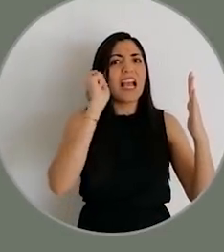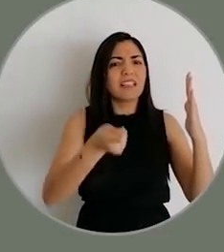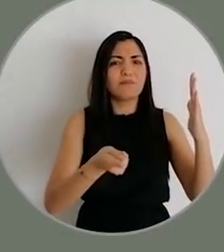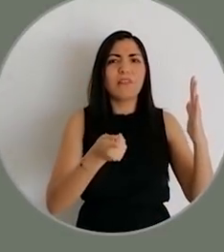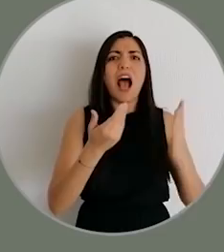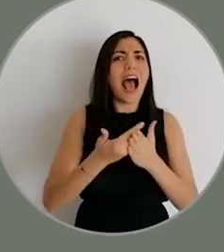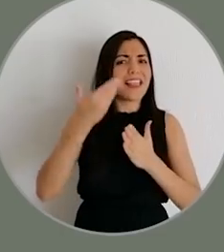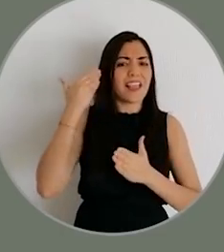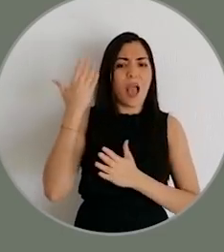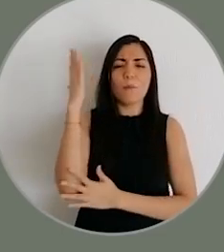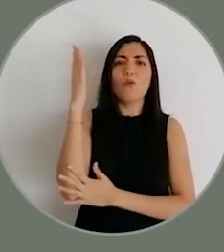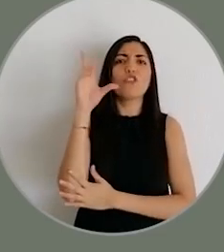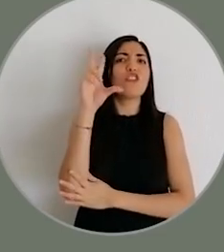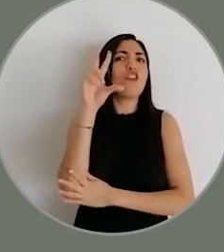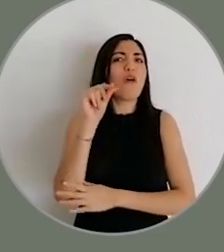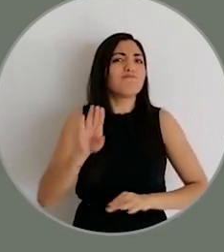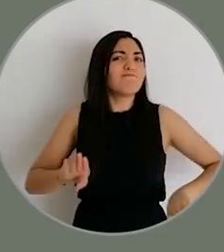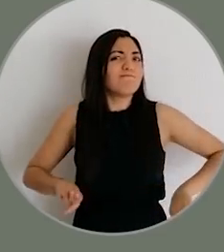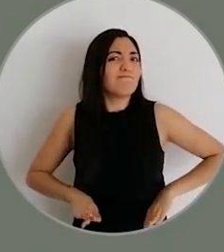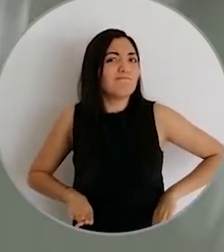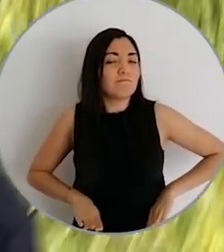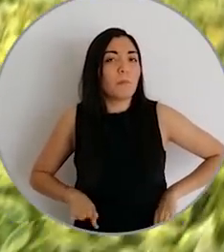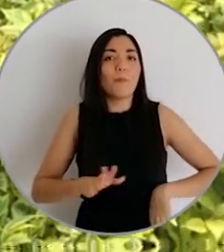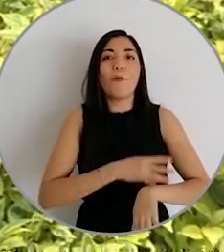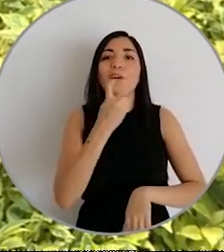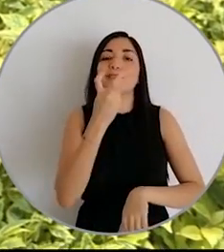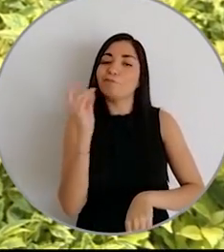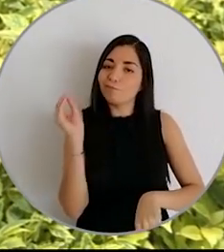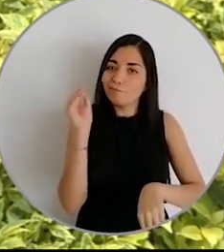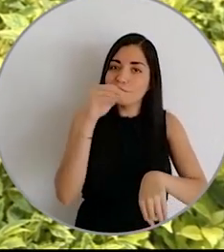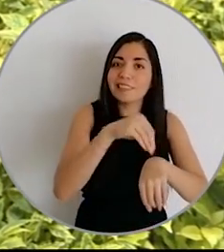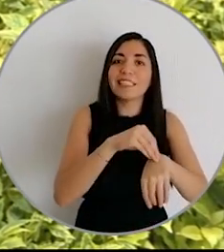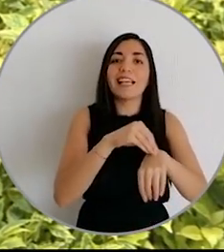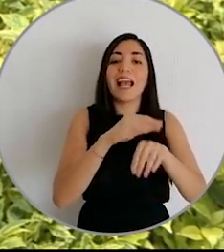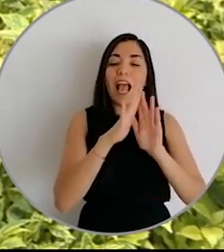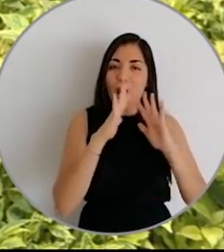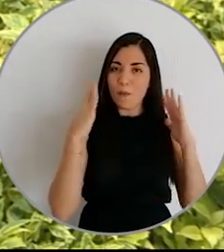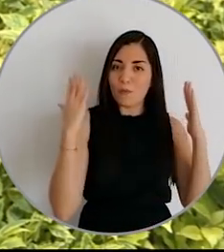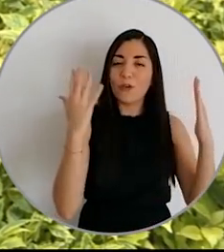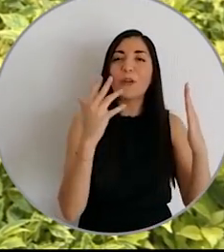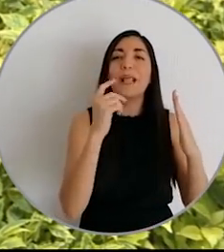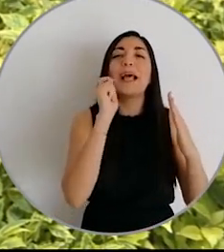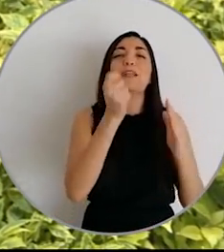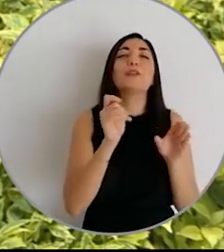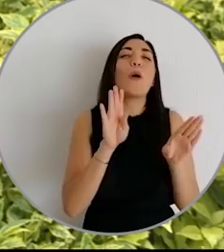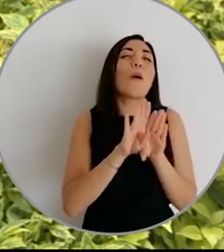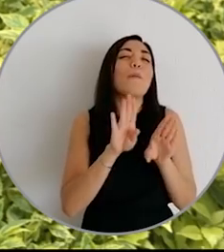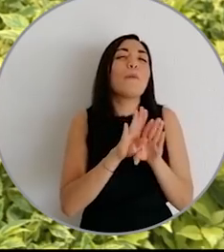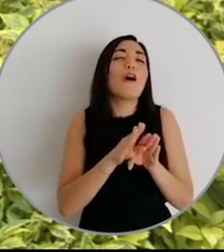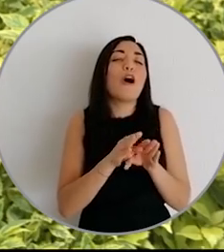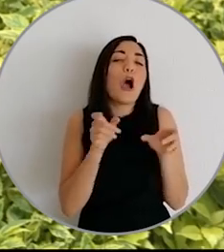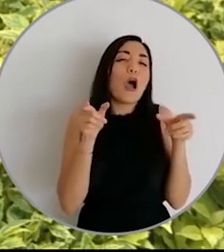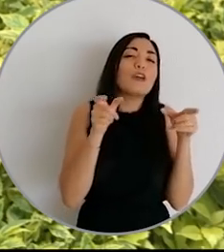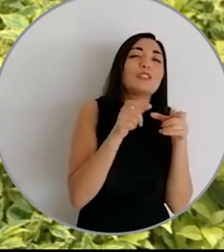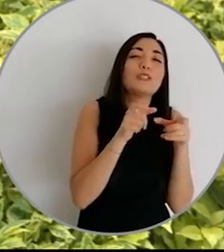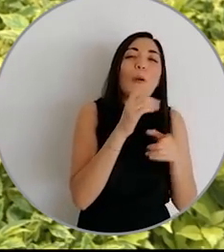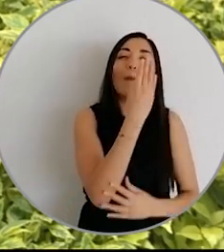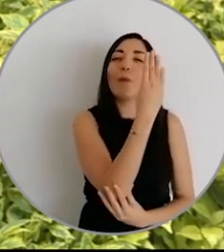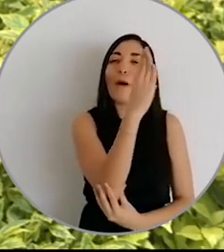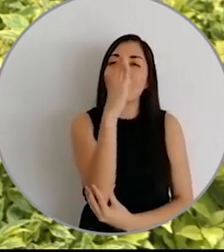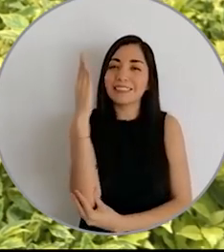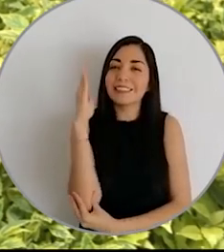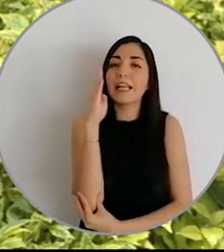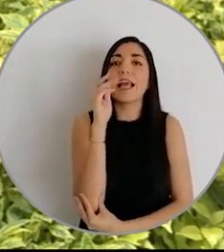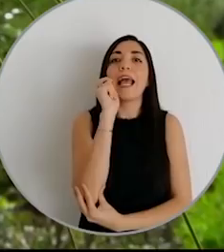arbolado inadecuado. Se está intentando recuperar la idea de tener, digamos, un bosquecito en la plena